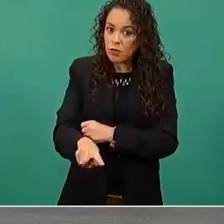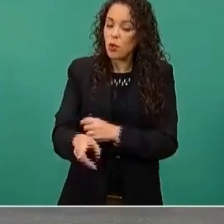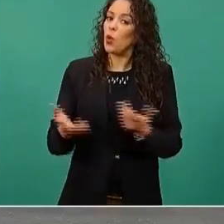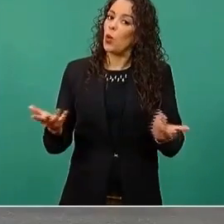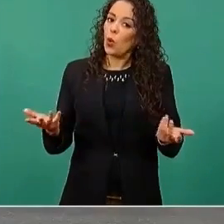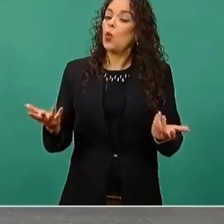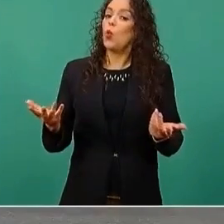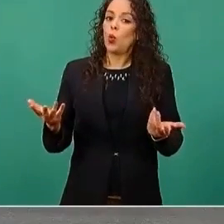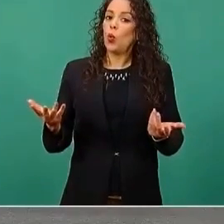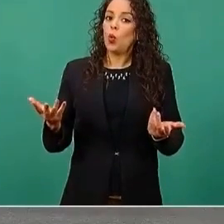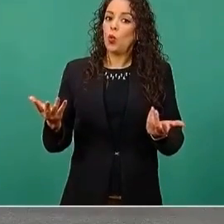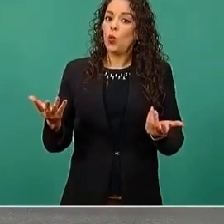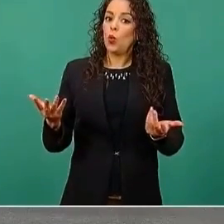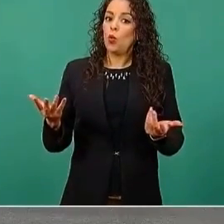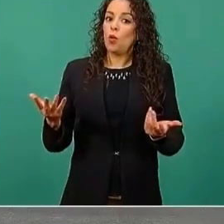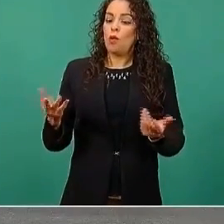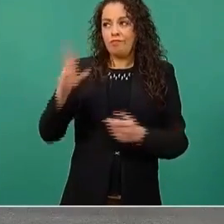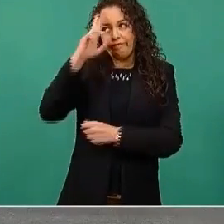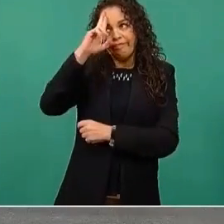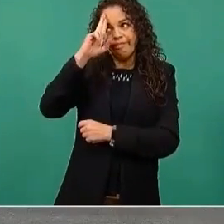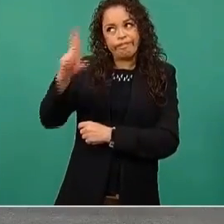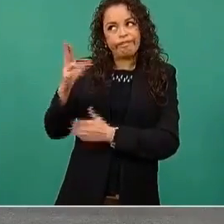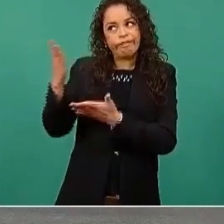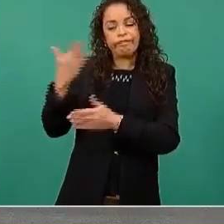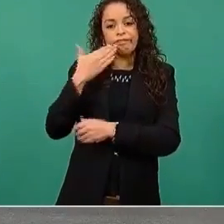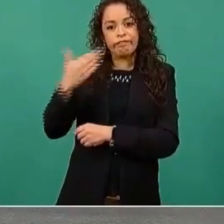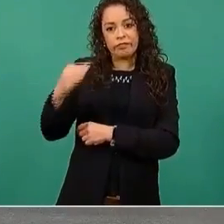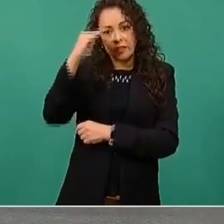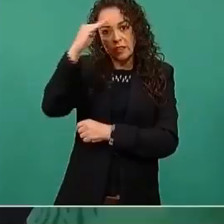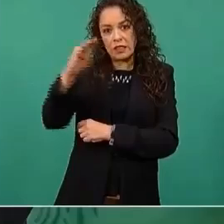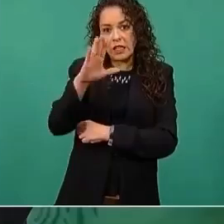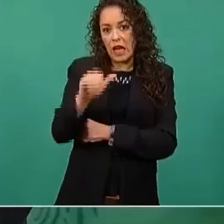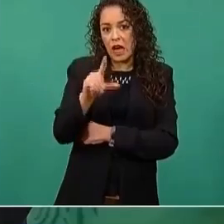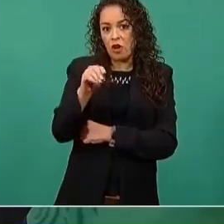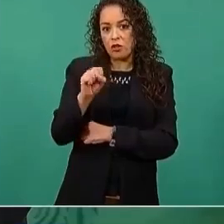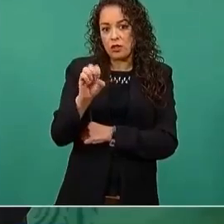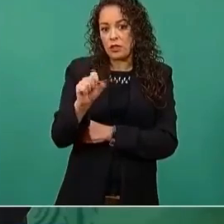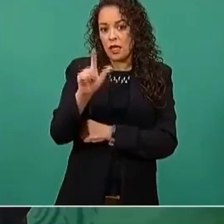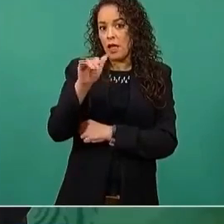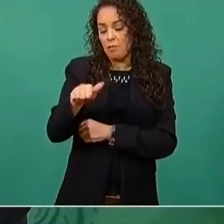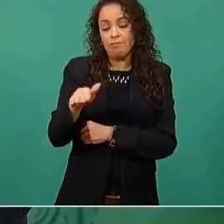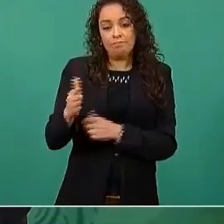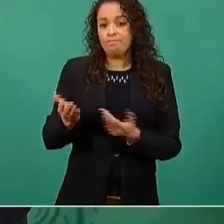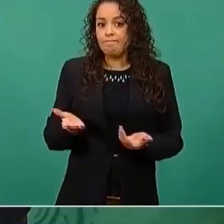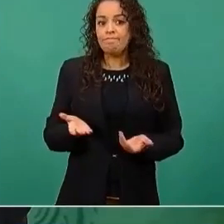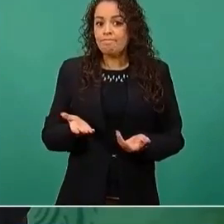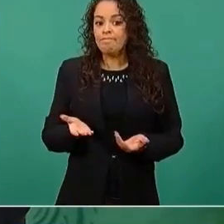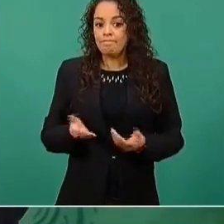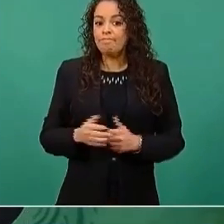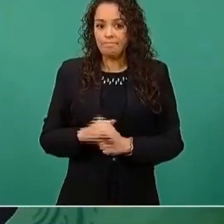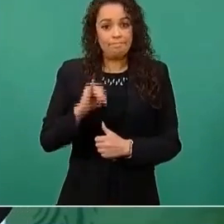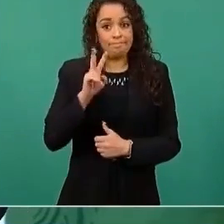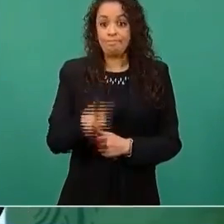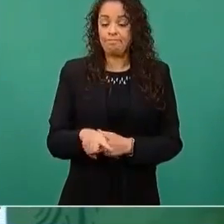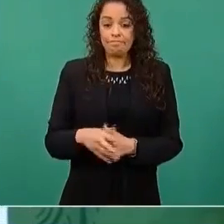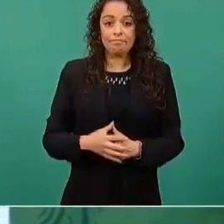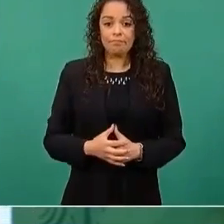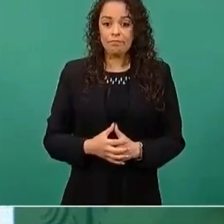de Carlos Slim y